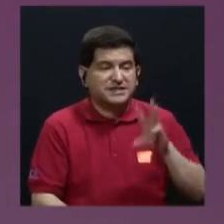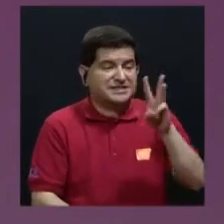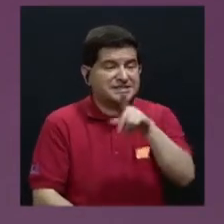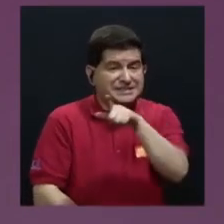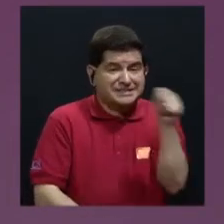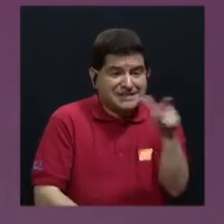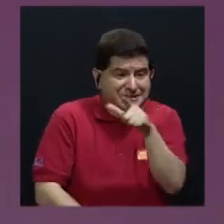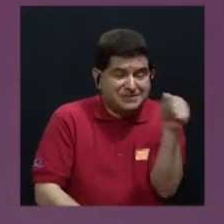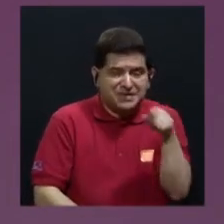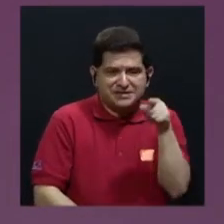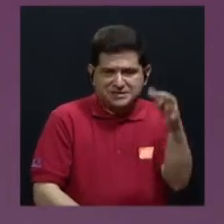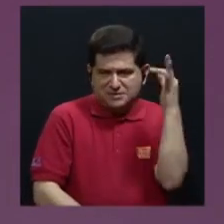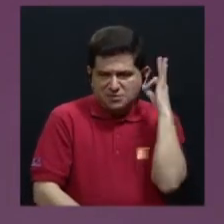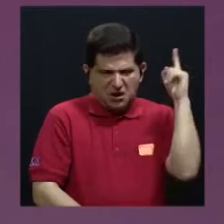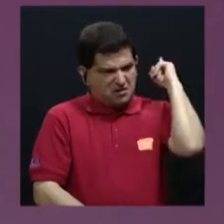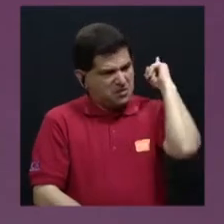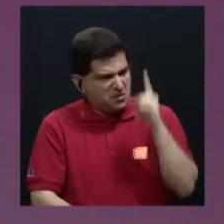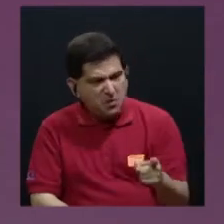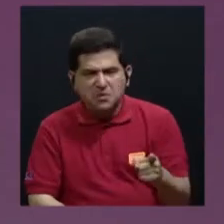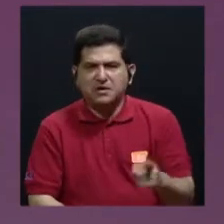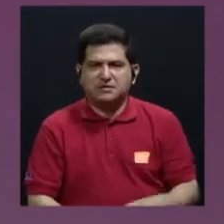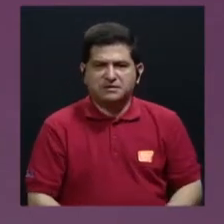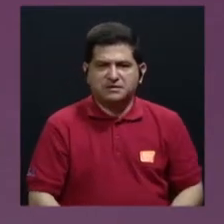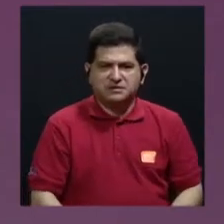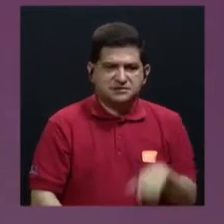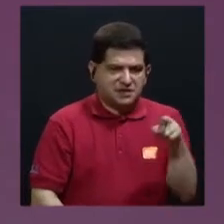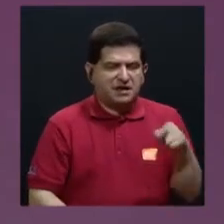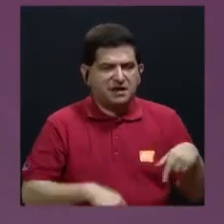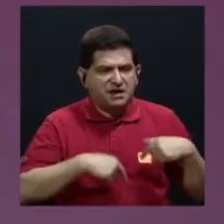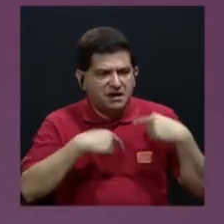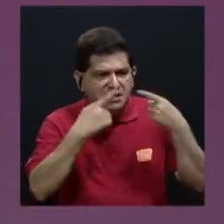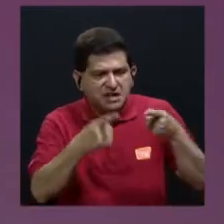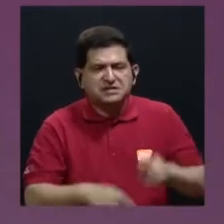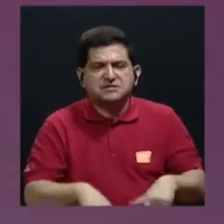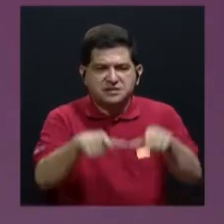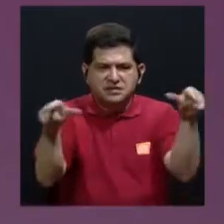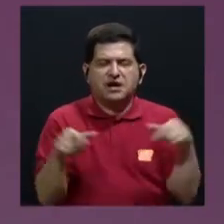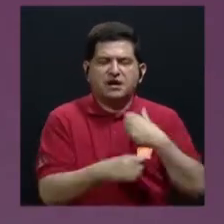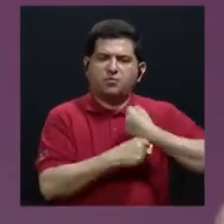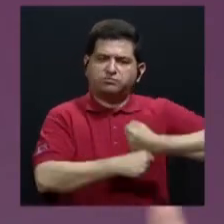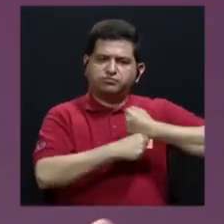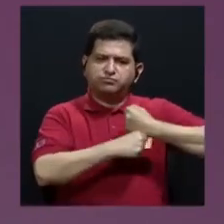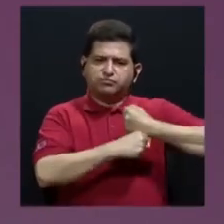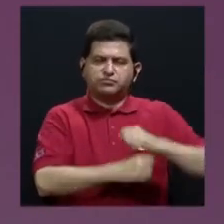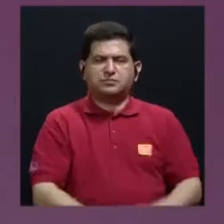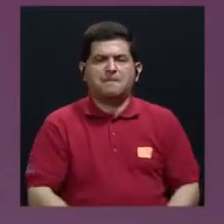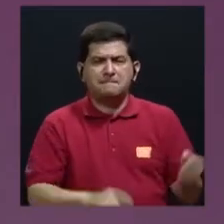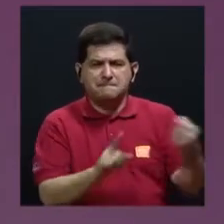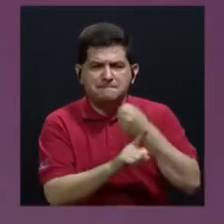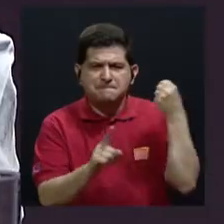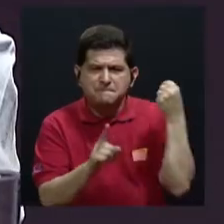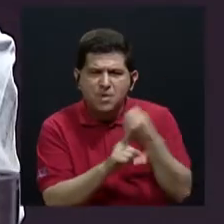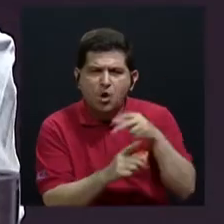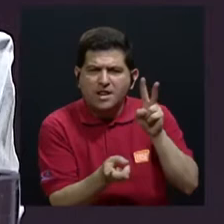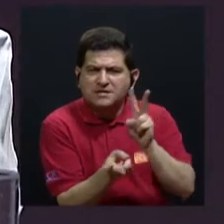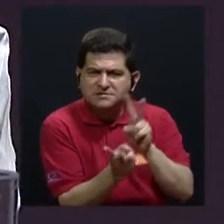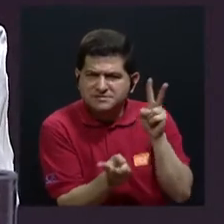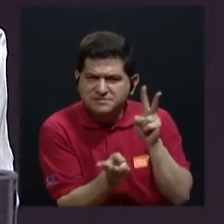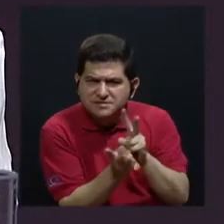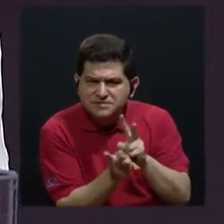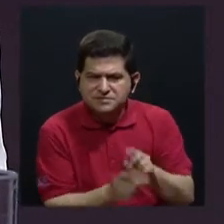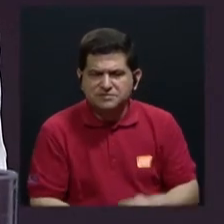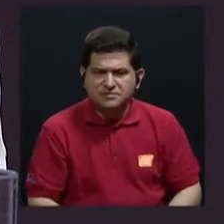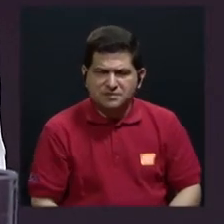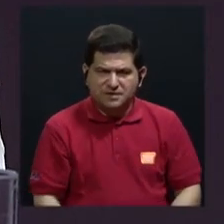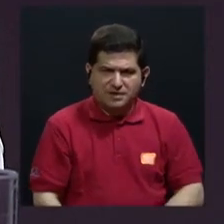meses en que las mujeres fueron obligadas, ¿verdad?, a llegar al destacamento militar, ¿verdad? La violencia sexual, Débora,